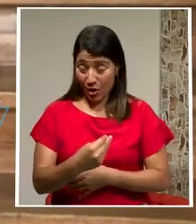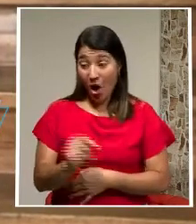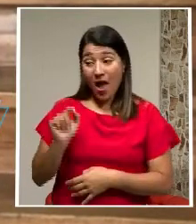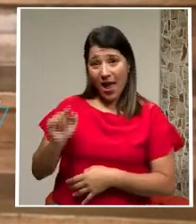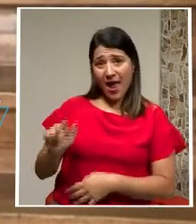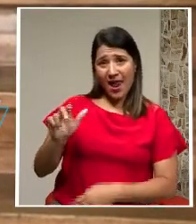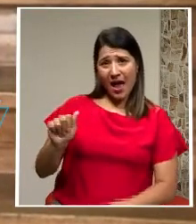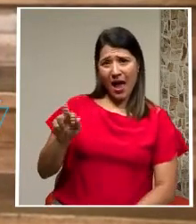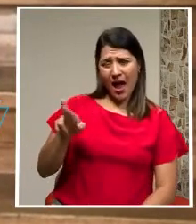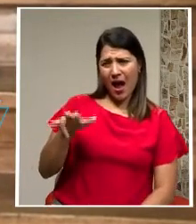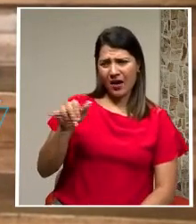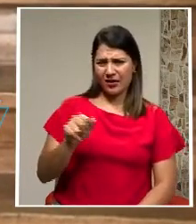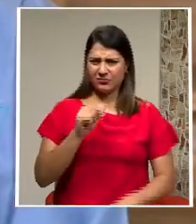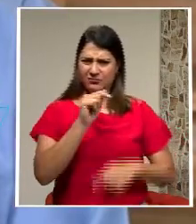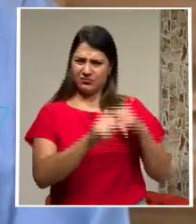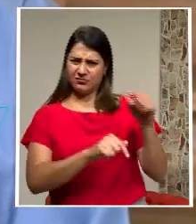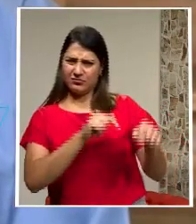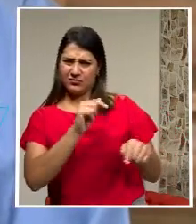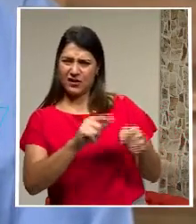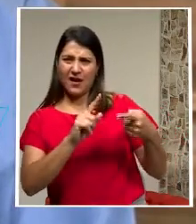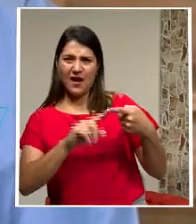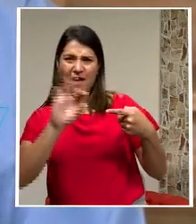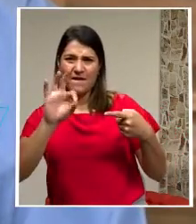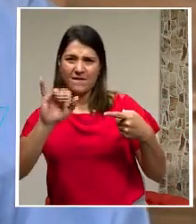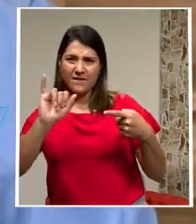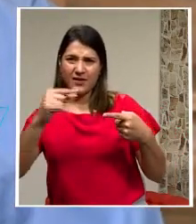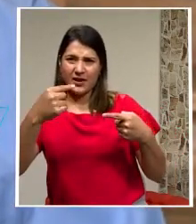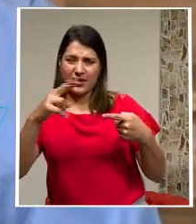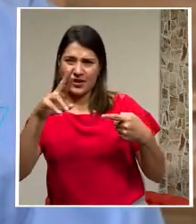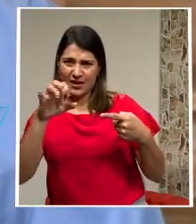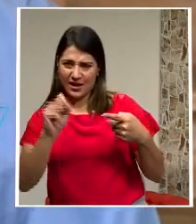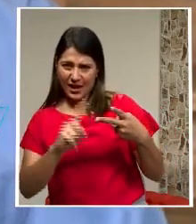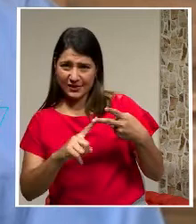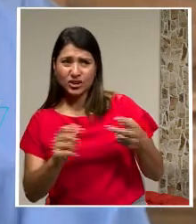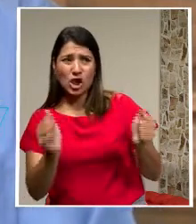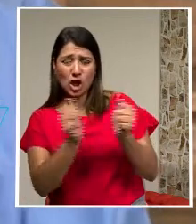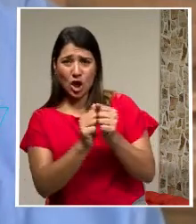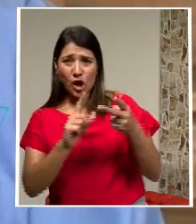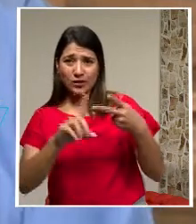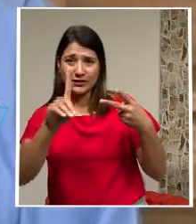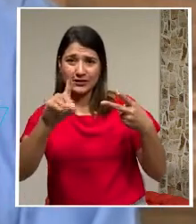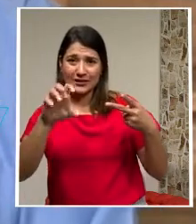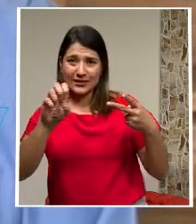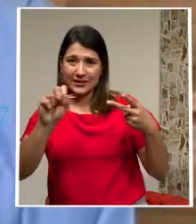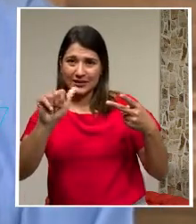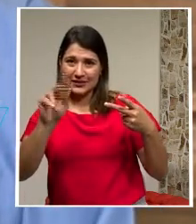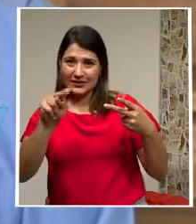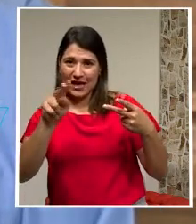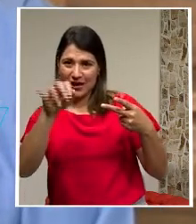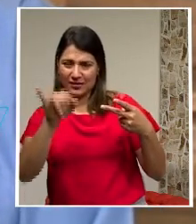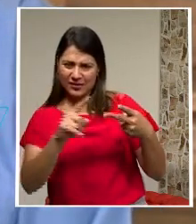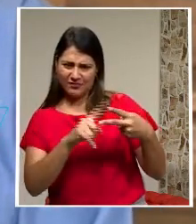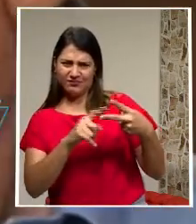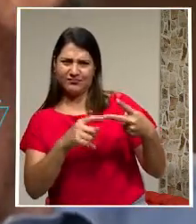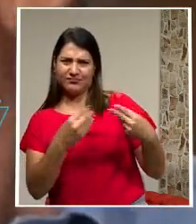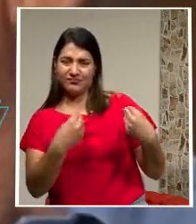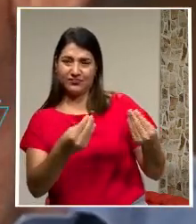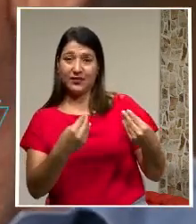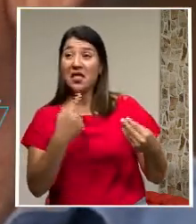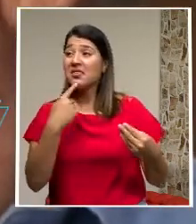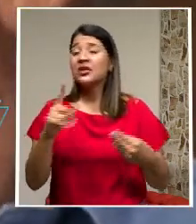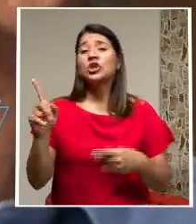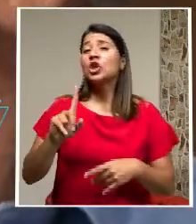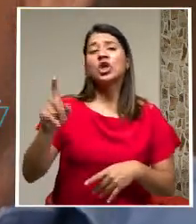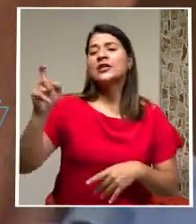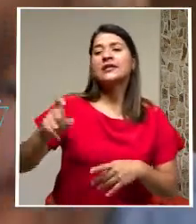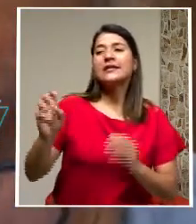Santi A José María Figueres Aseguró Que no contar Compadrinos políticos No le resta méritos Y considera Que su experiencia E ideas Le permitirán